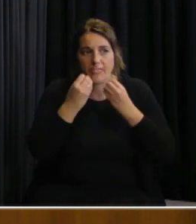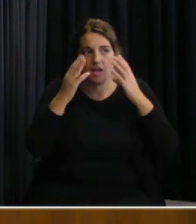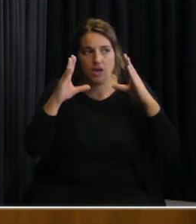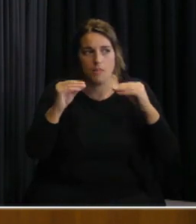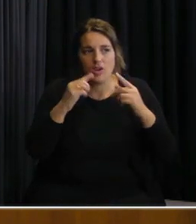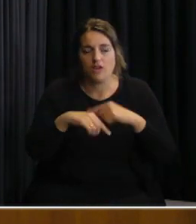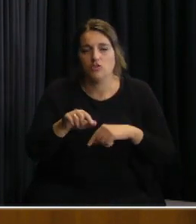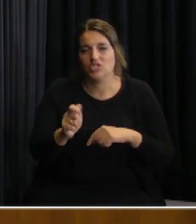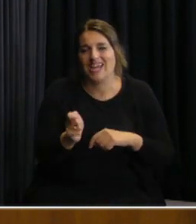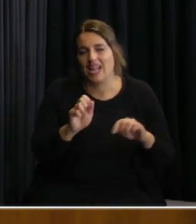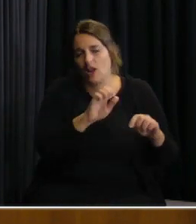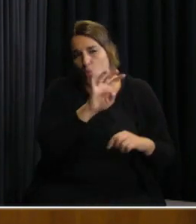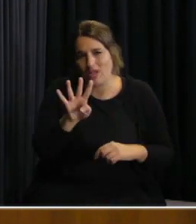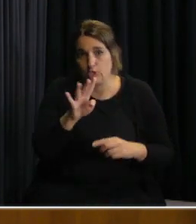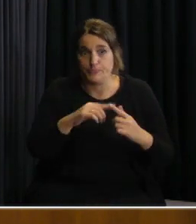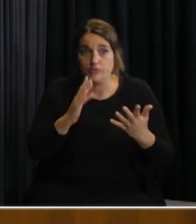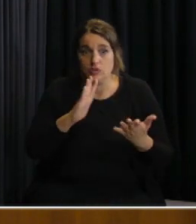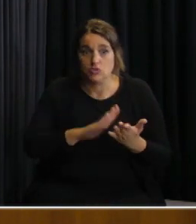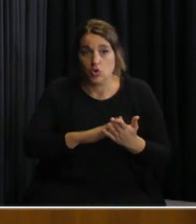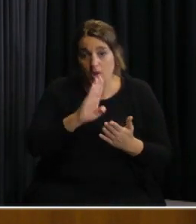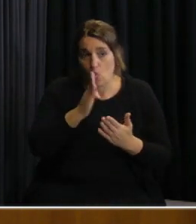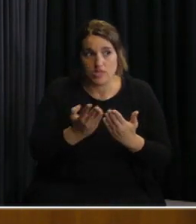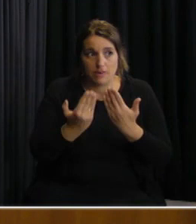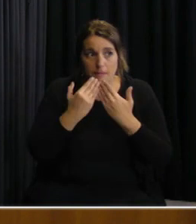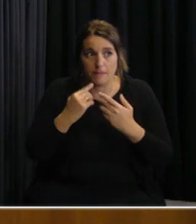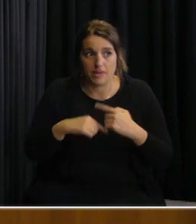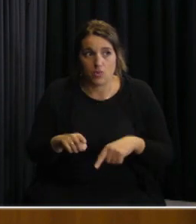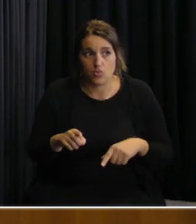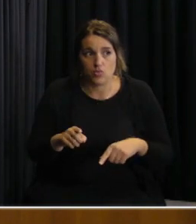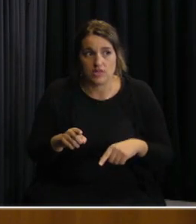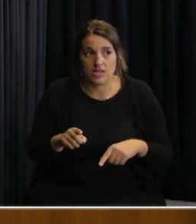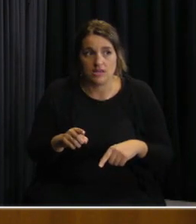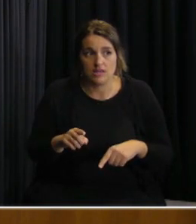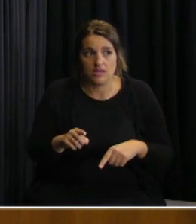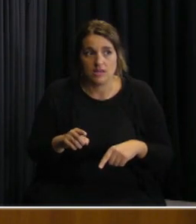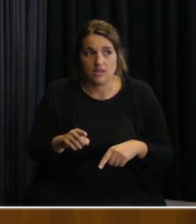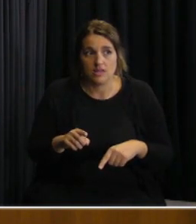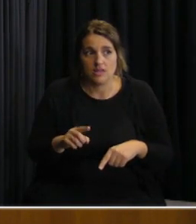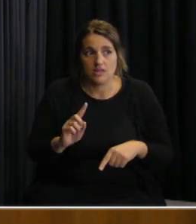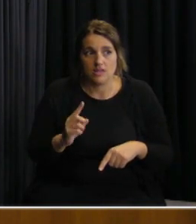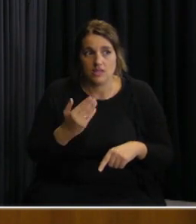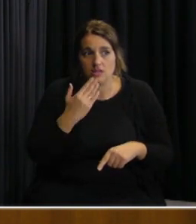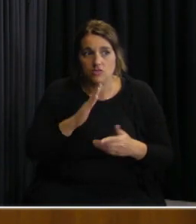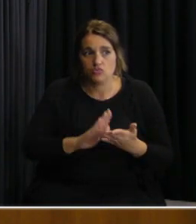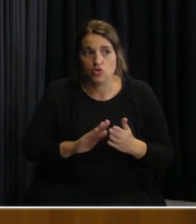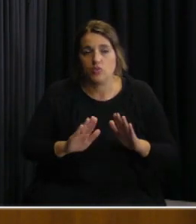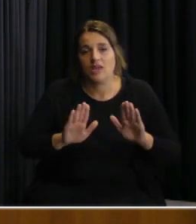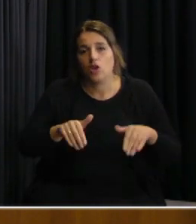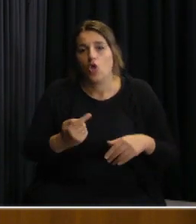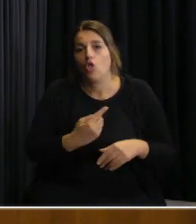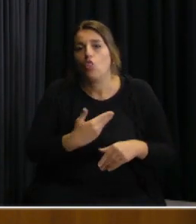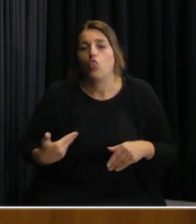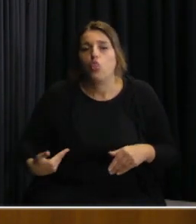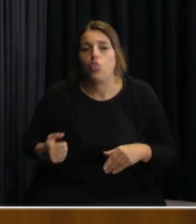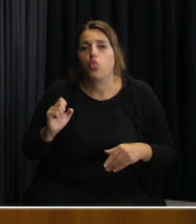Emilio Izaguirre de Telenoche teniendo en cuenta que es la última pregunta me tomo el atrevimiento a hacer más de una la primera los propietarios de los residenciales